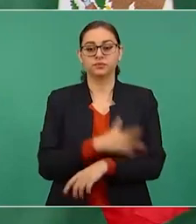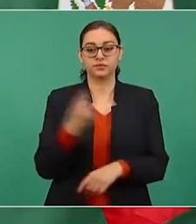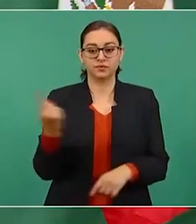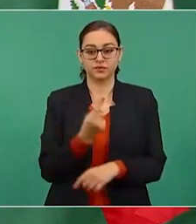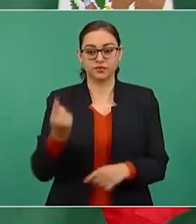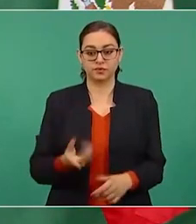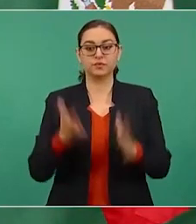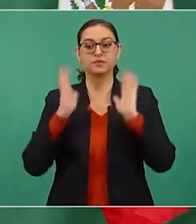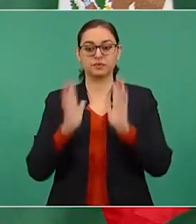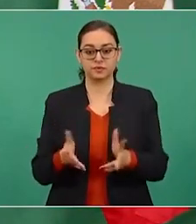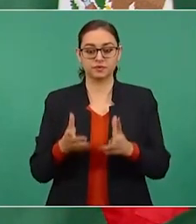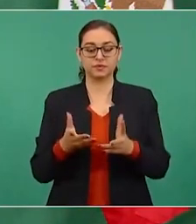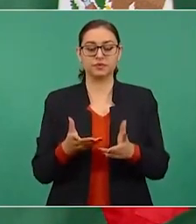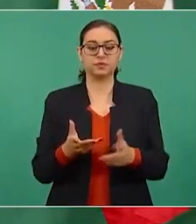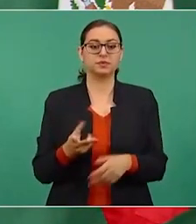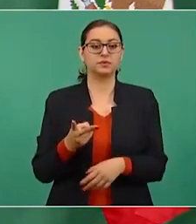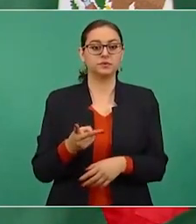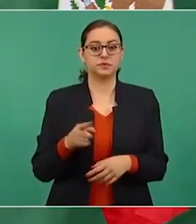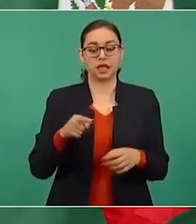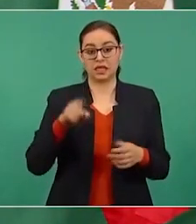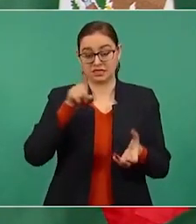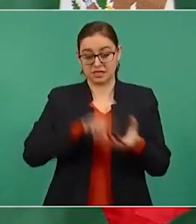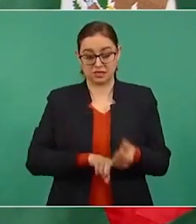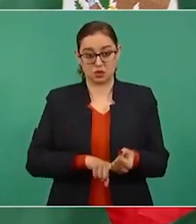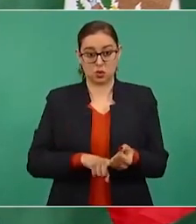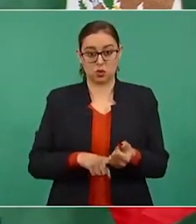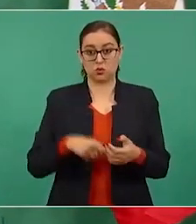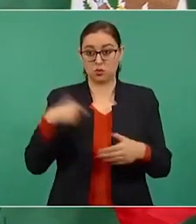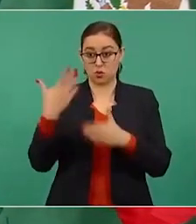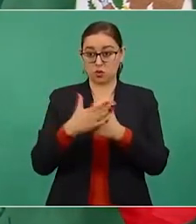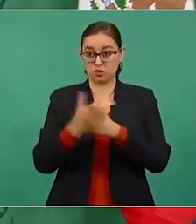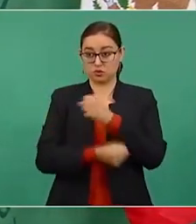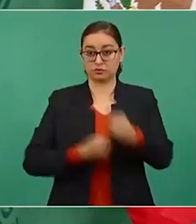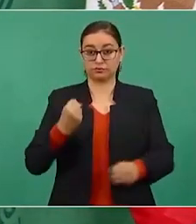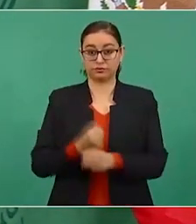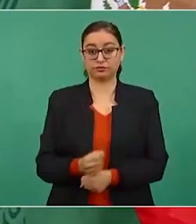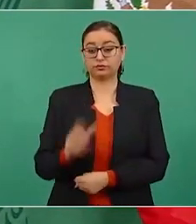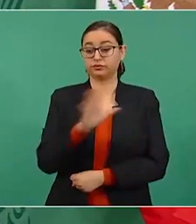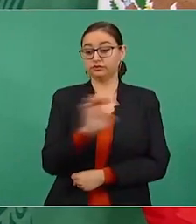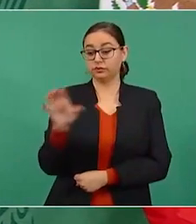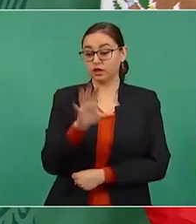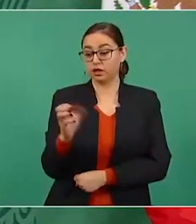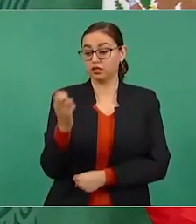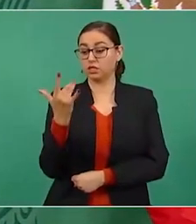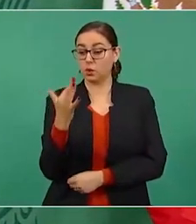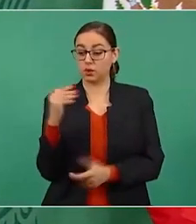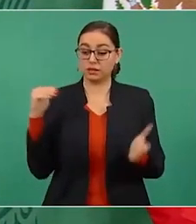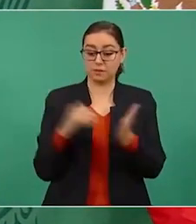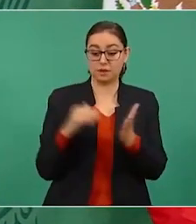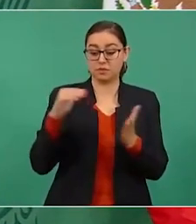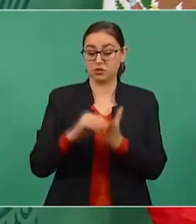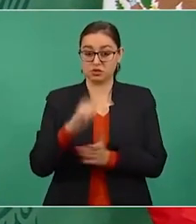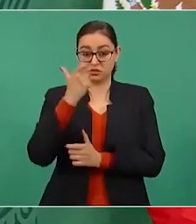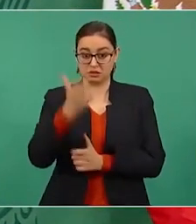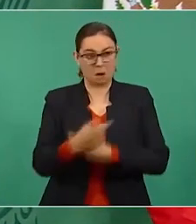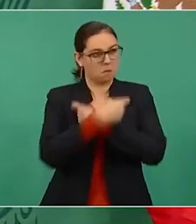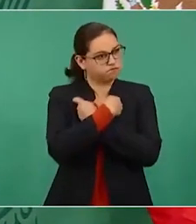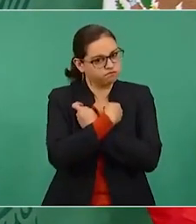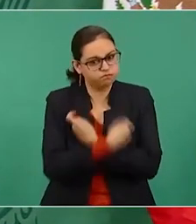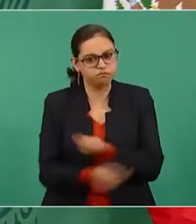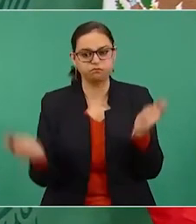dispersar por esas dos mil 700 sucursales el año próximo 550 mil millones de pesos.